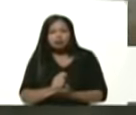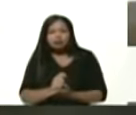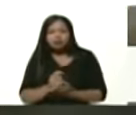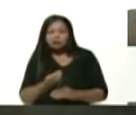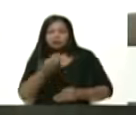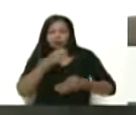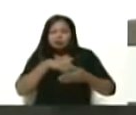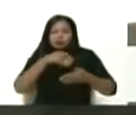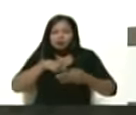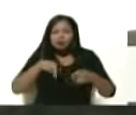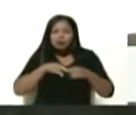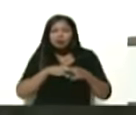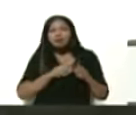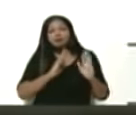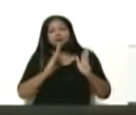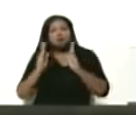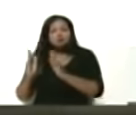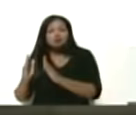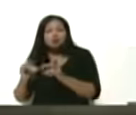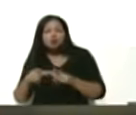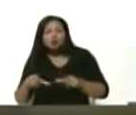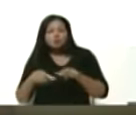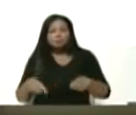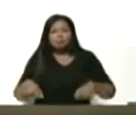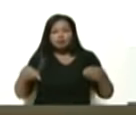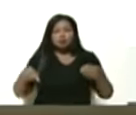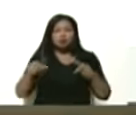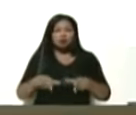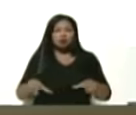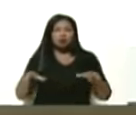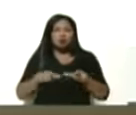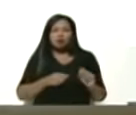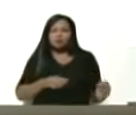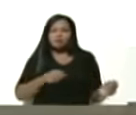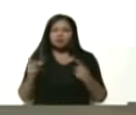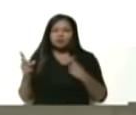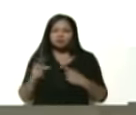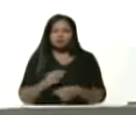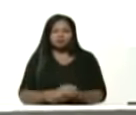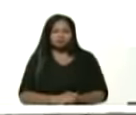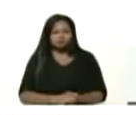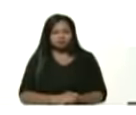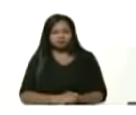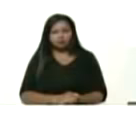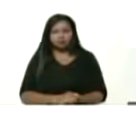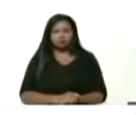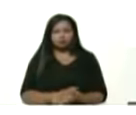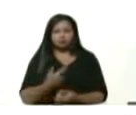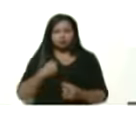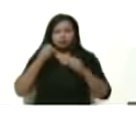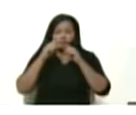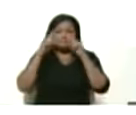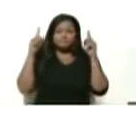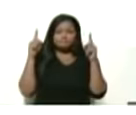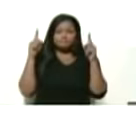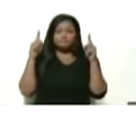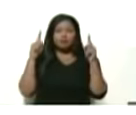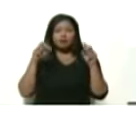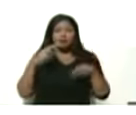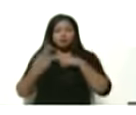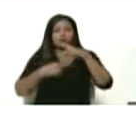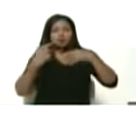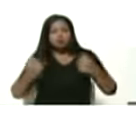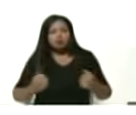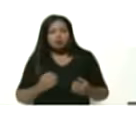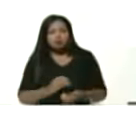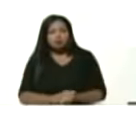la distribución tanto del mercado local como para la exportación es un milagro revolucionario